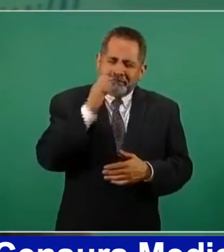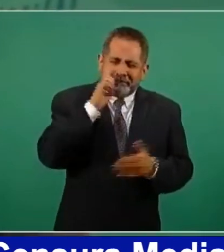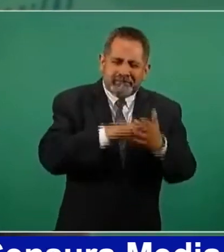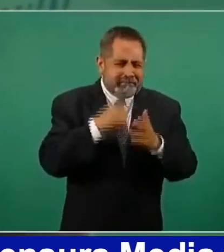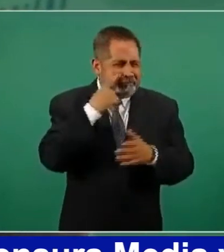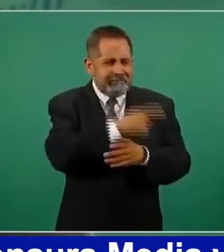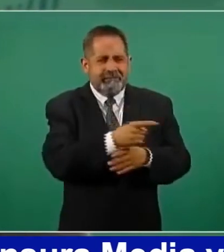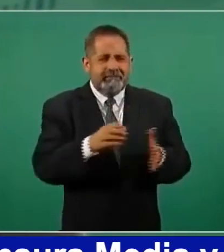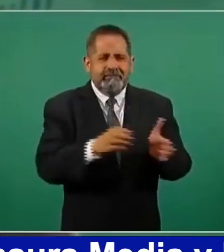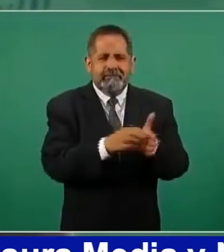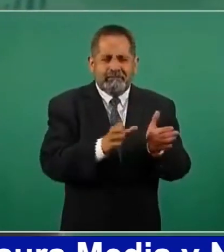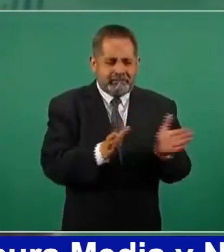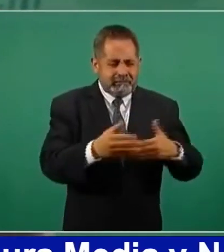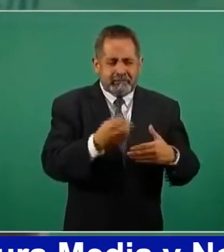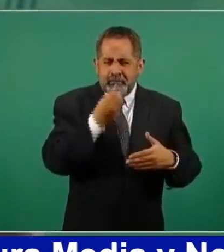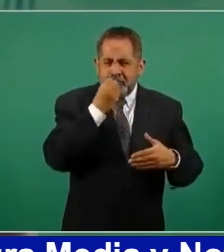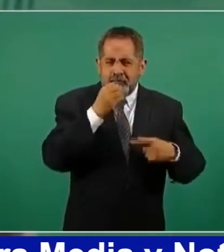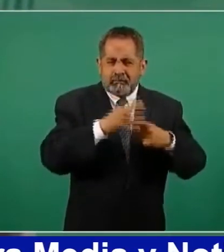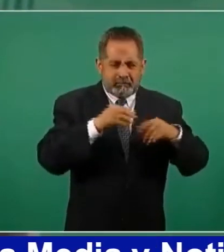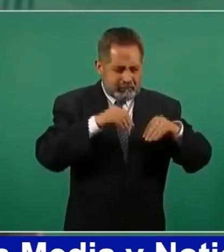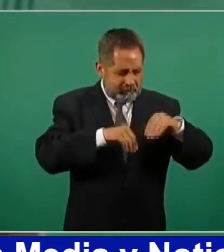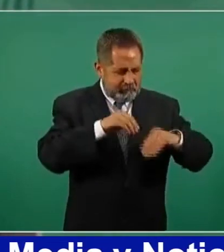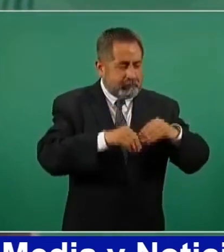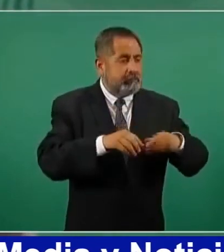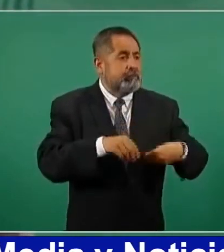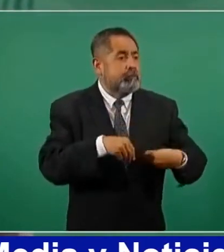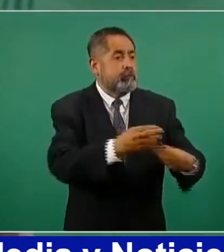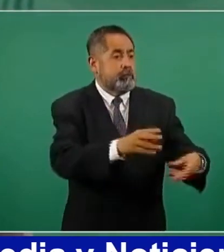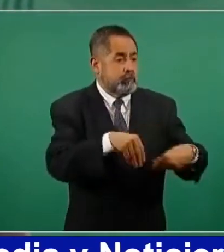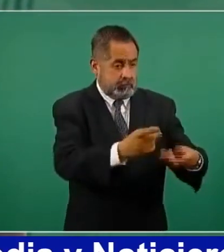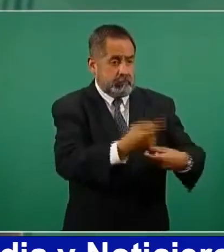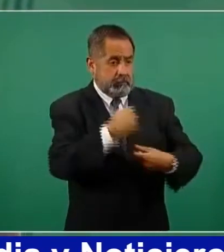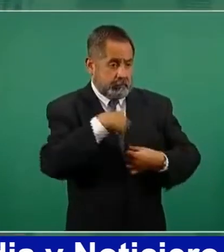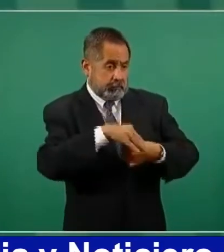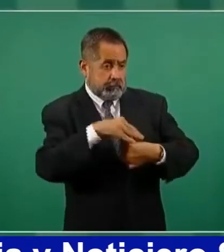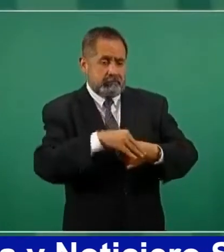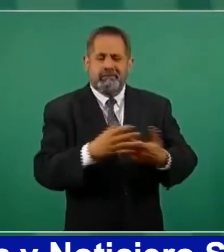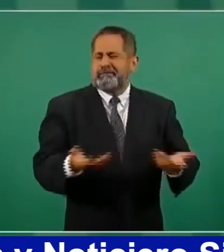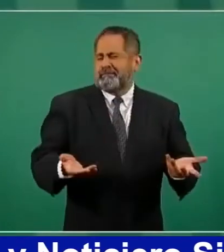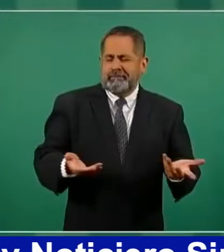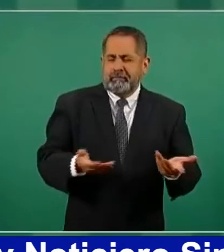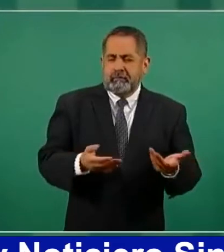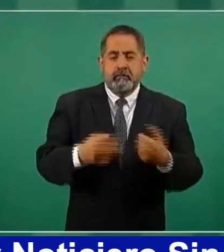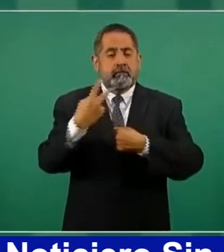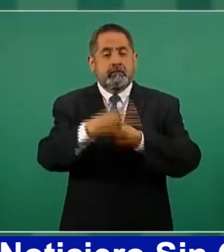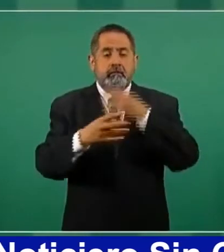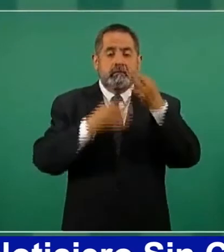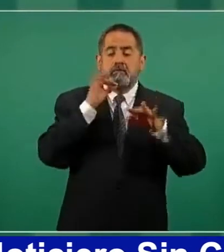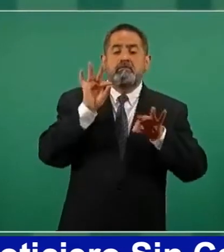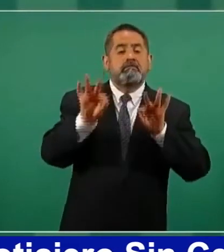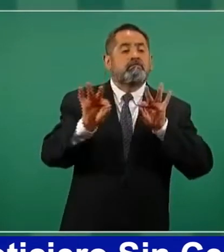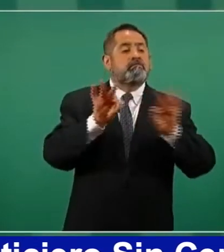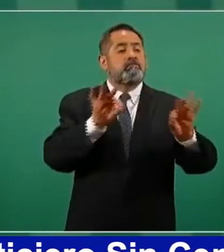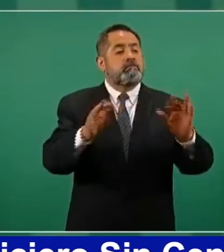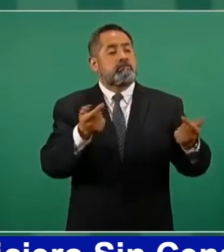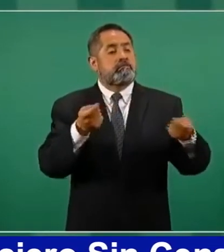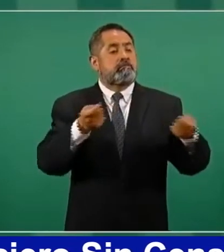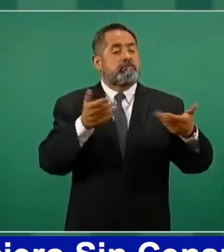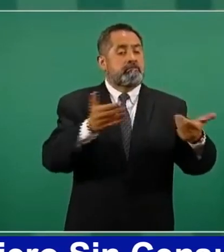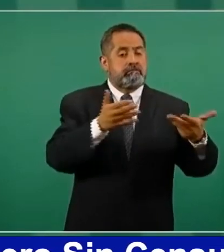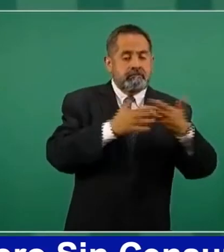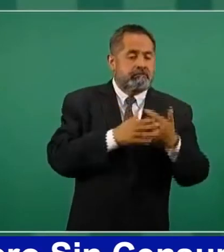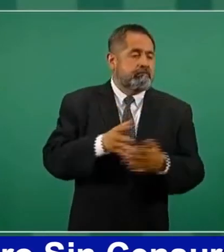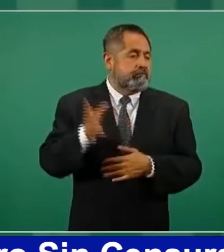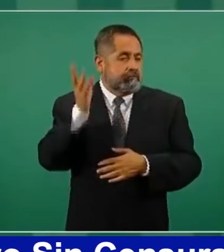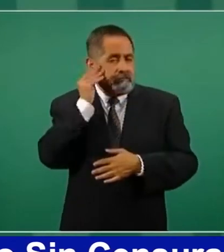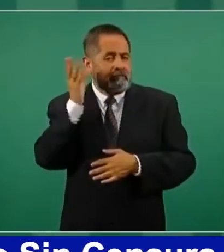y la manipulación en los medios, que en la radio, que